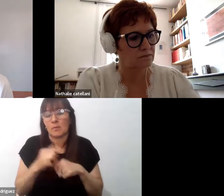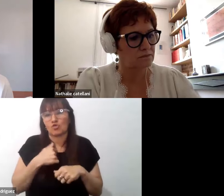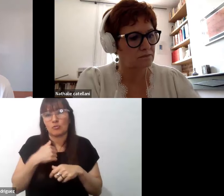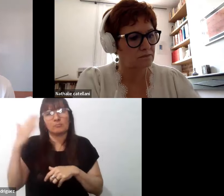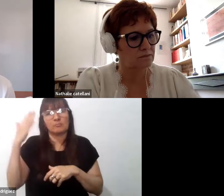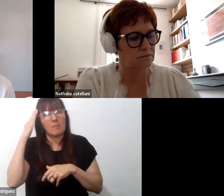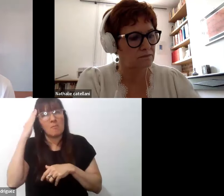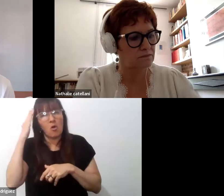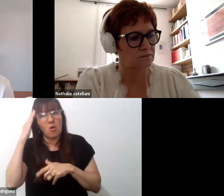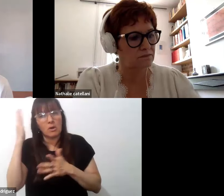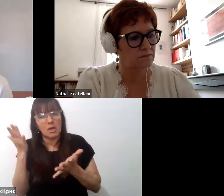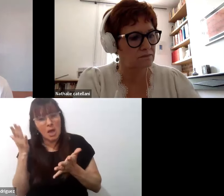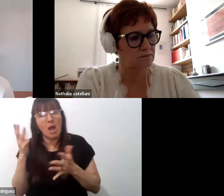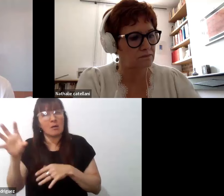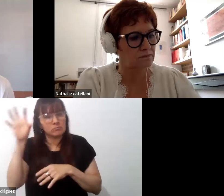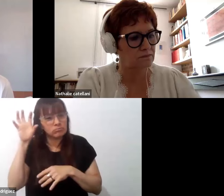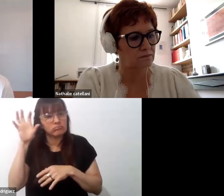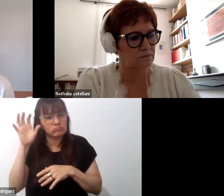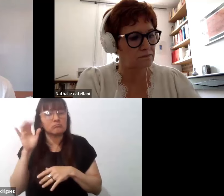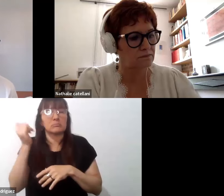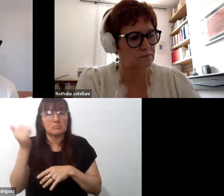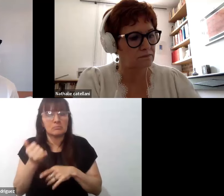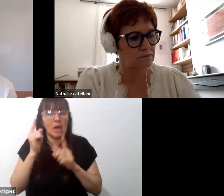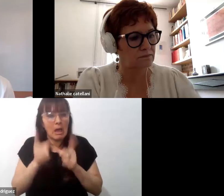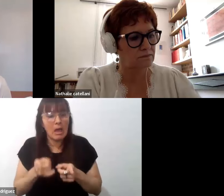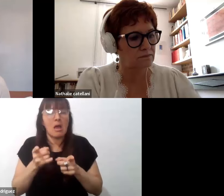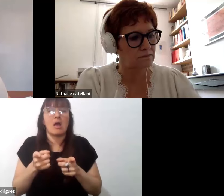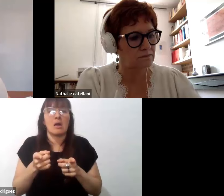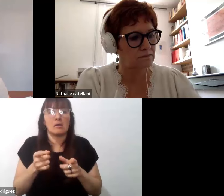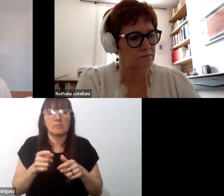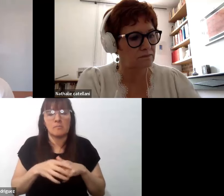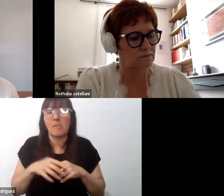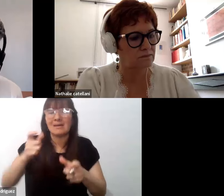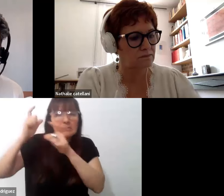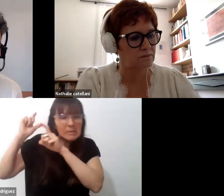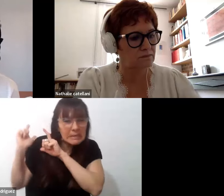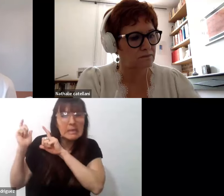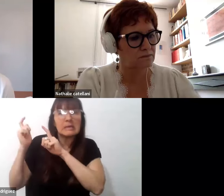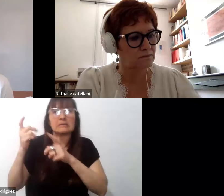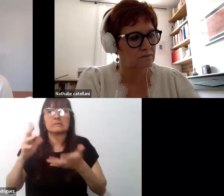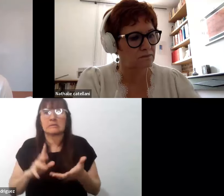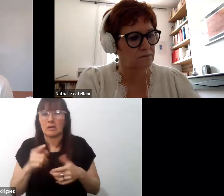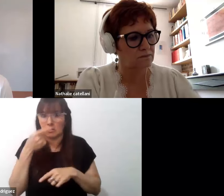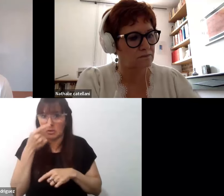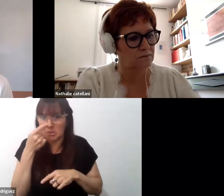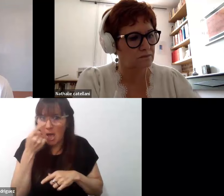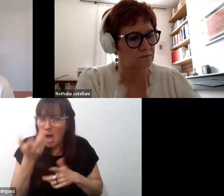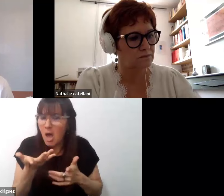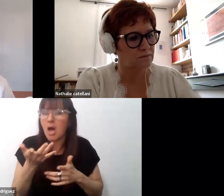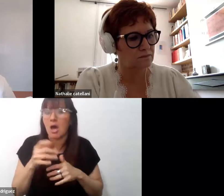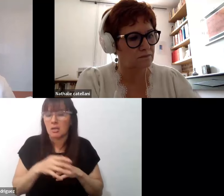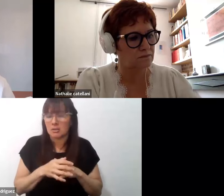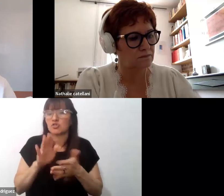pedagógica, existen también experiencias antecedentes muy interesantes de indagación